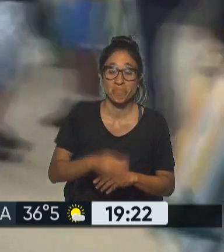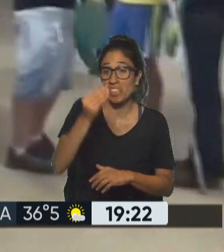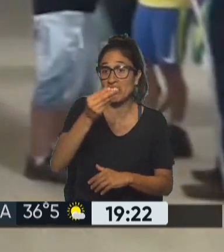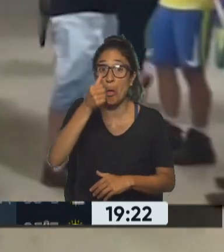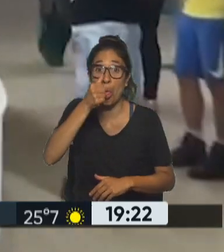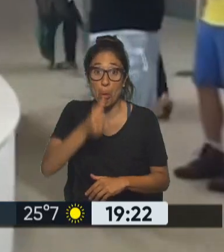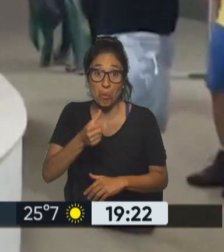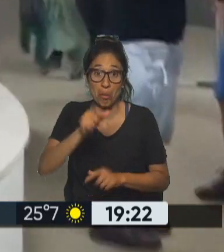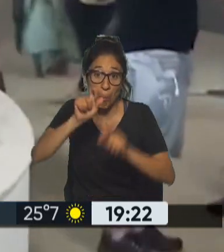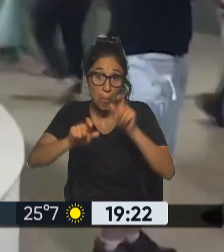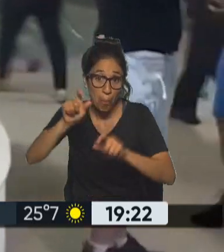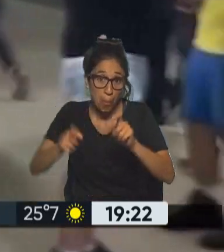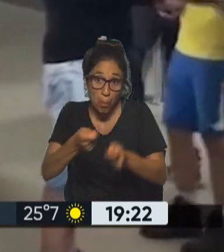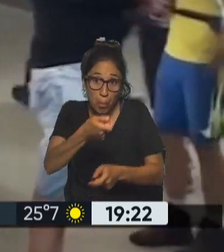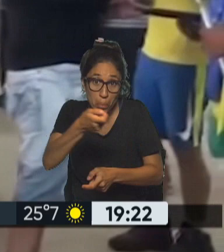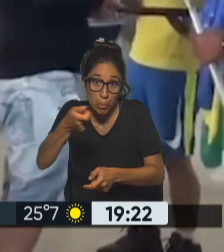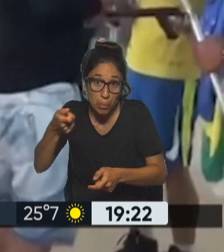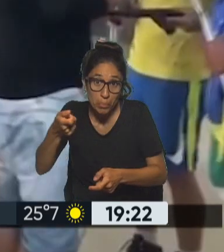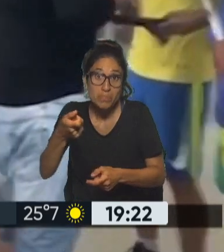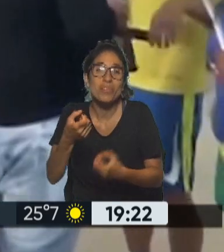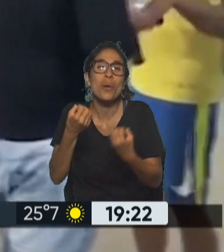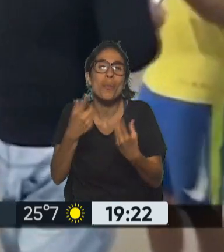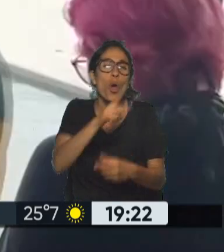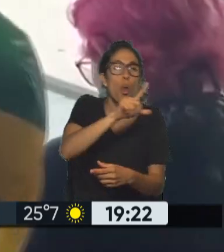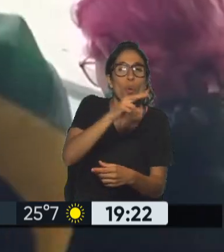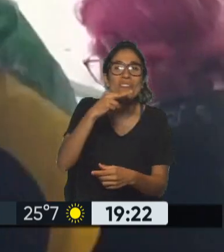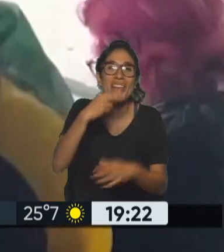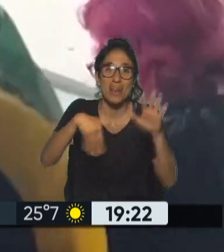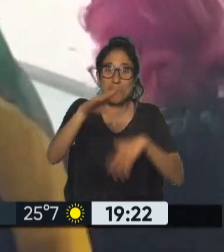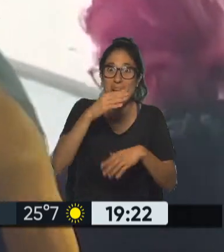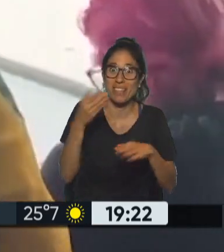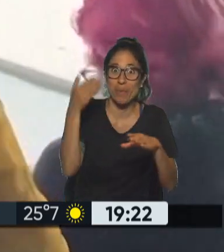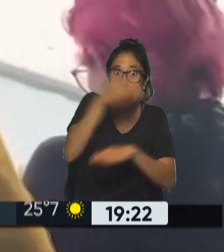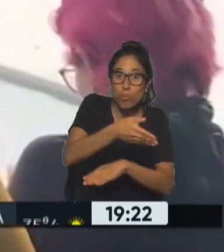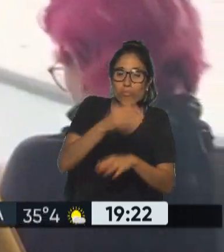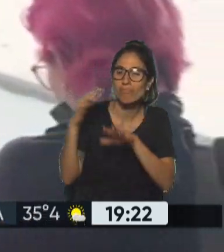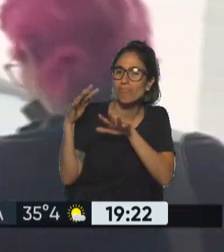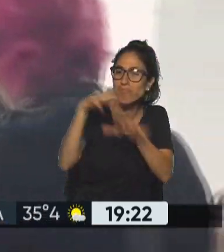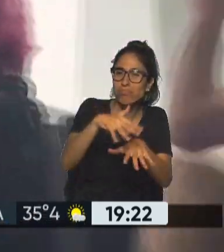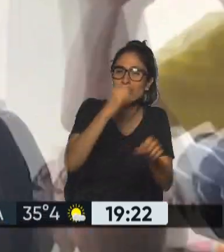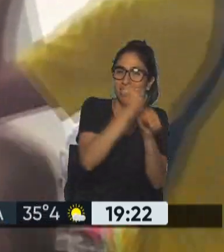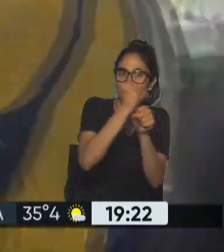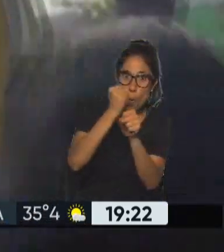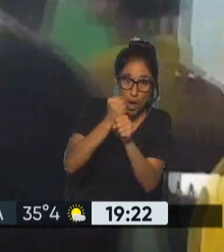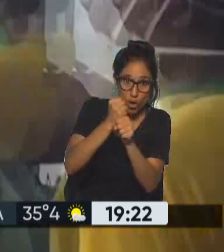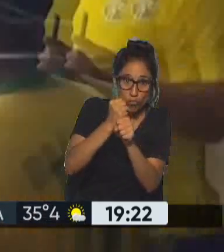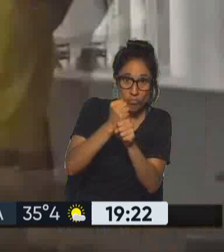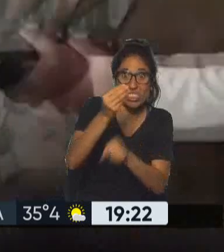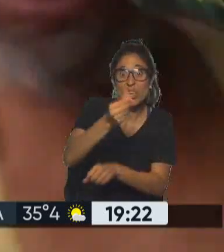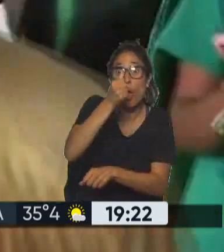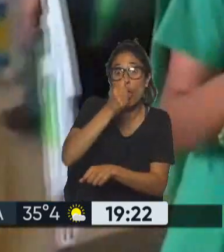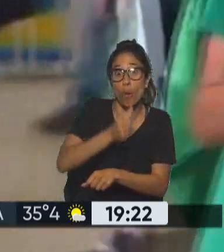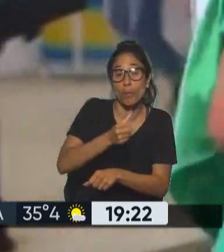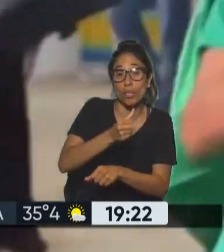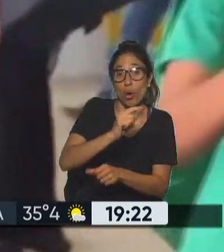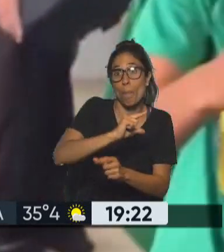nadie hay muy poca gente solamente la gente que trabaja en la periferia pero en el centro de la ciudad no hay nadie no queda nadie porque todos viajan a sus respectivos estados durante